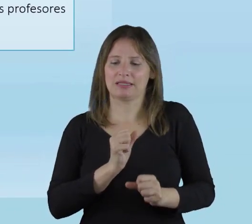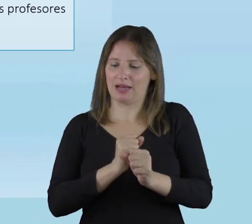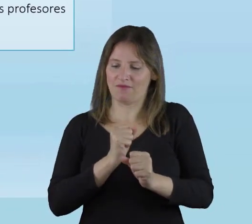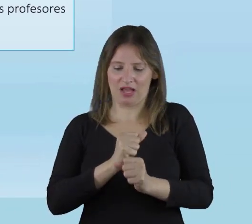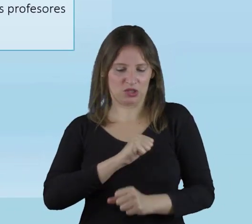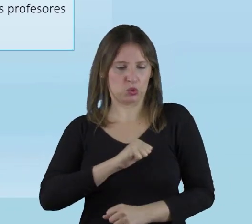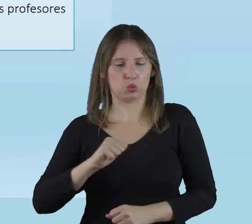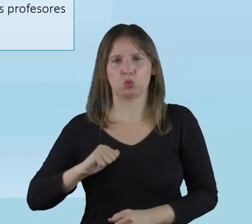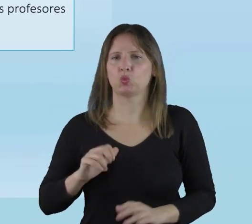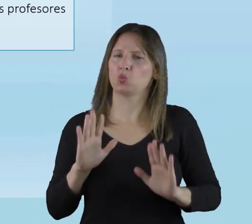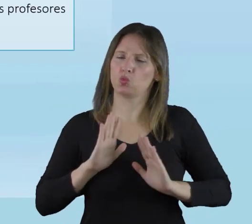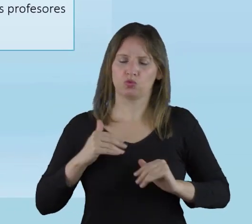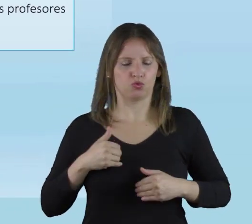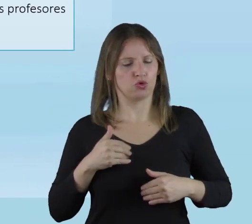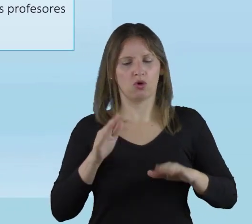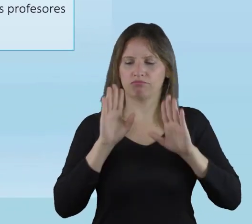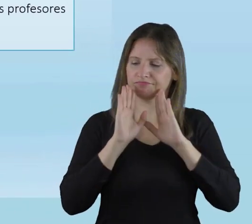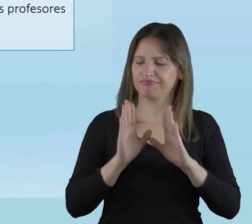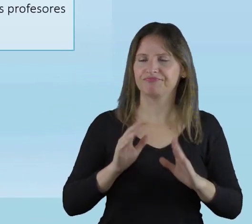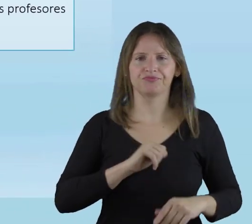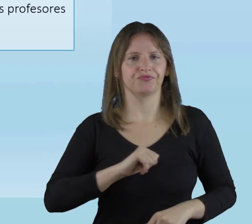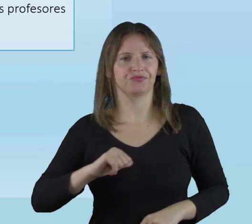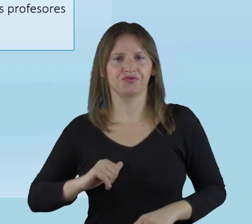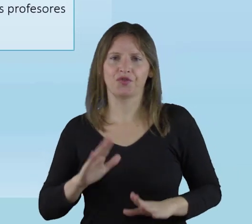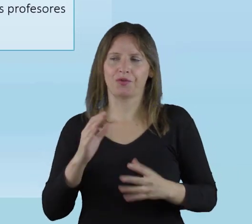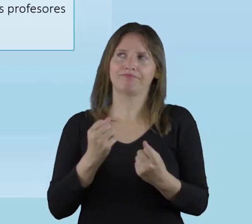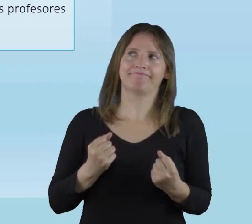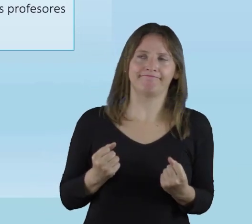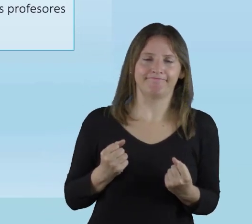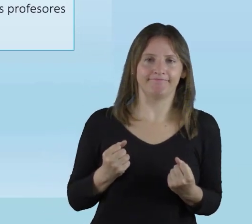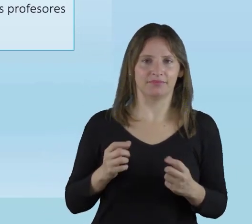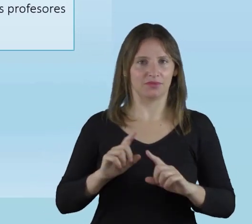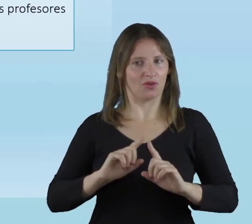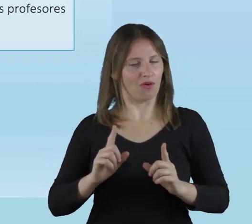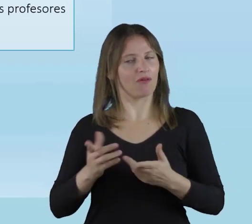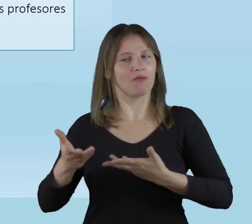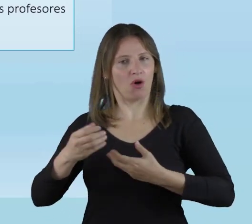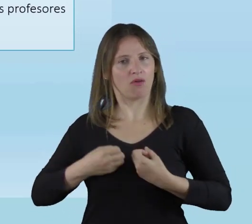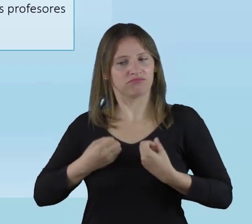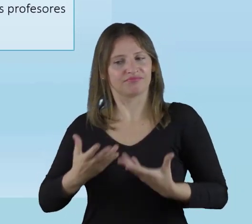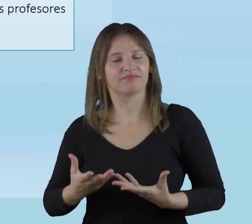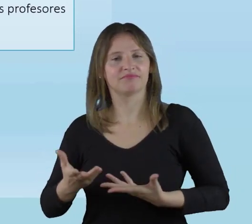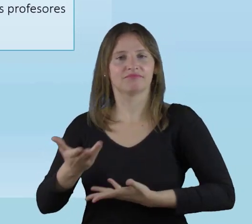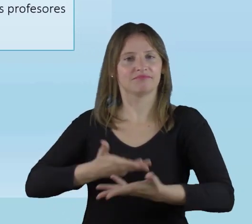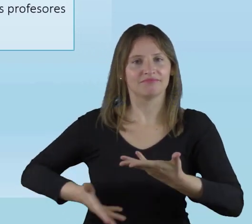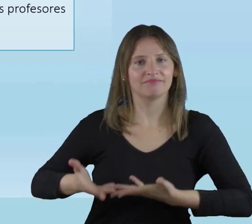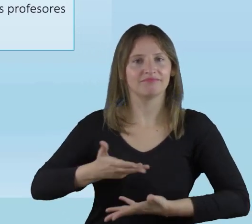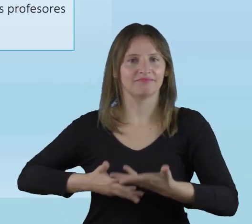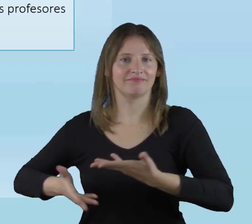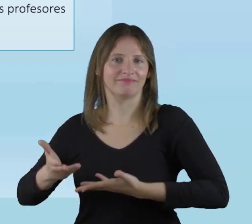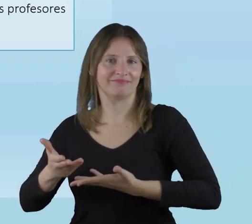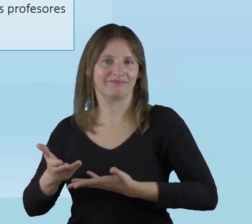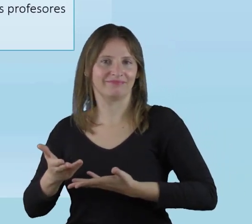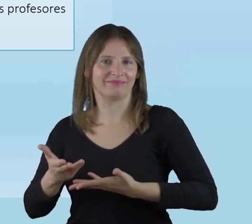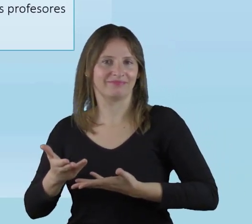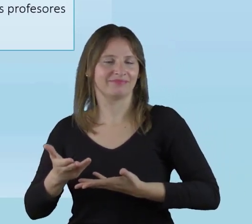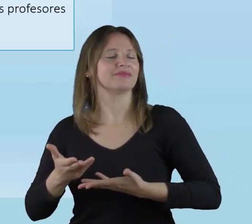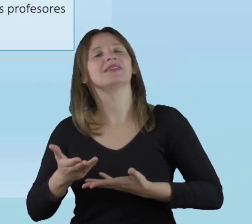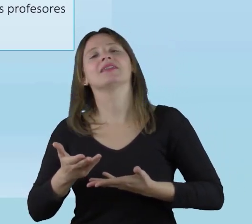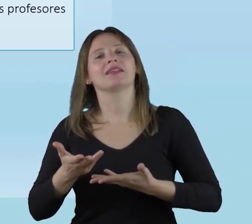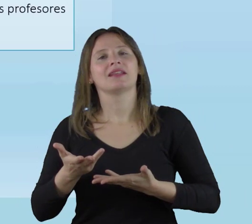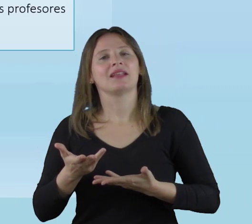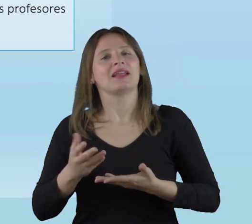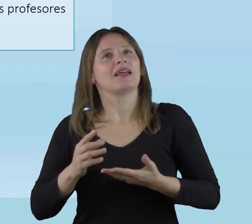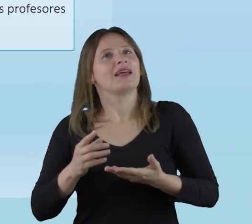Todos. Ya no podemos decir, ah, no, yo sé esto y me lo quedo. No. Es